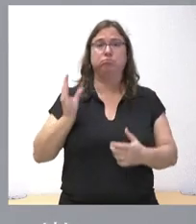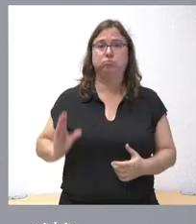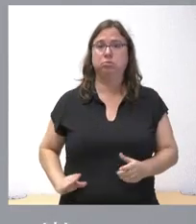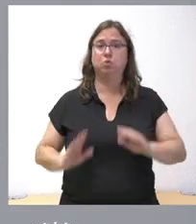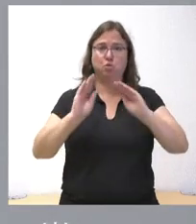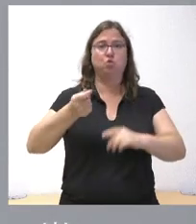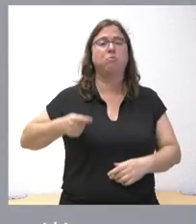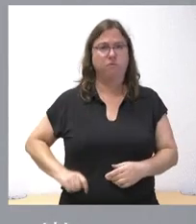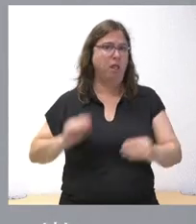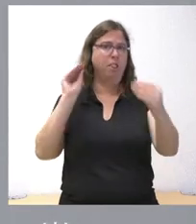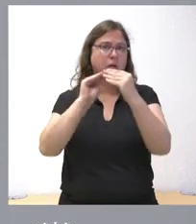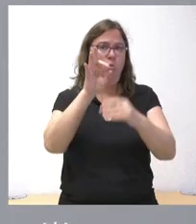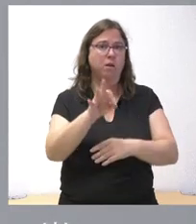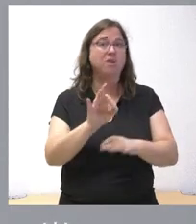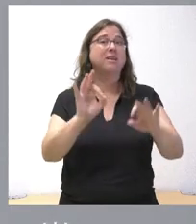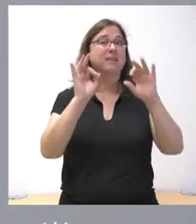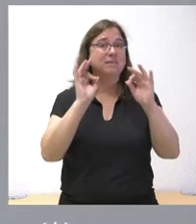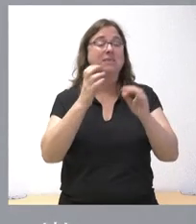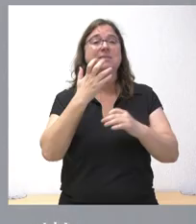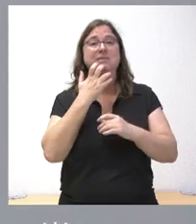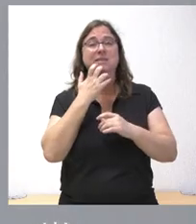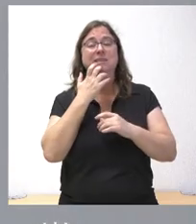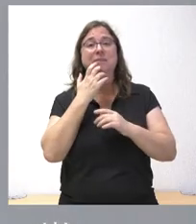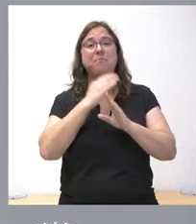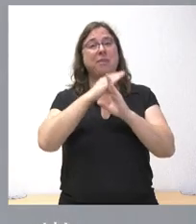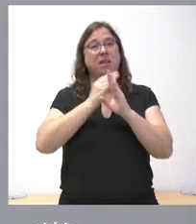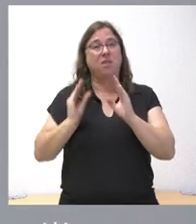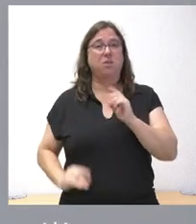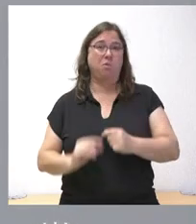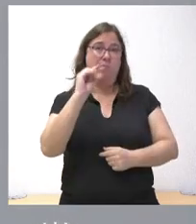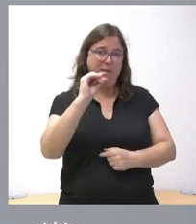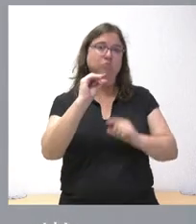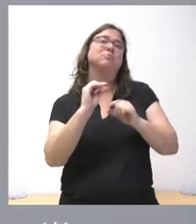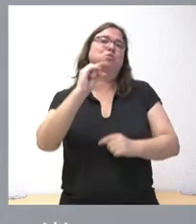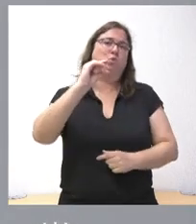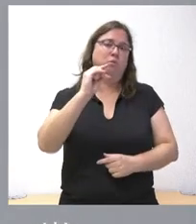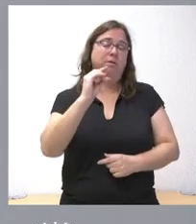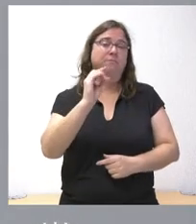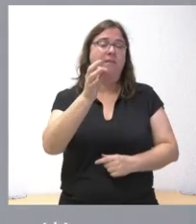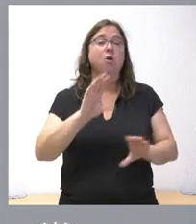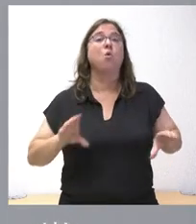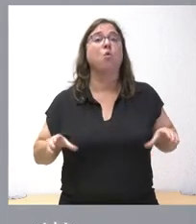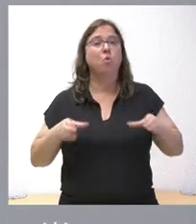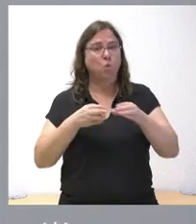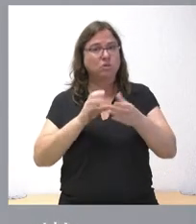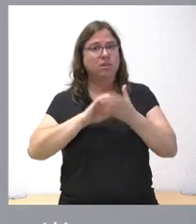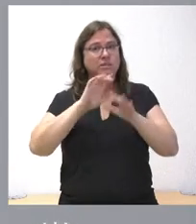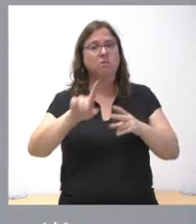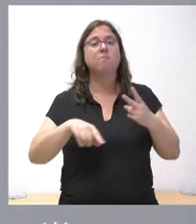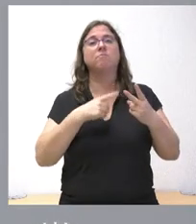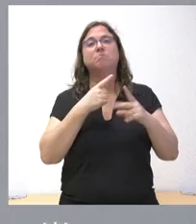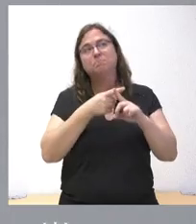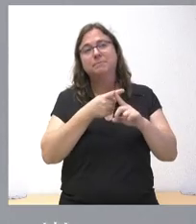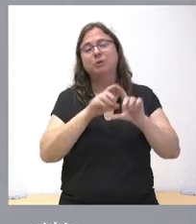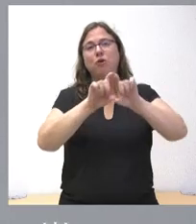los profesionales, especialmente de aquellos que tienen menor nivel retributivo. Que la Junta y, supongo que, entidades